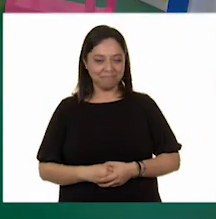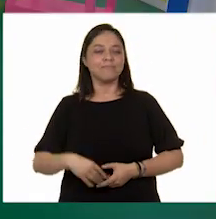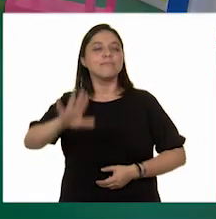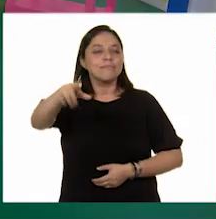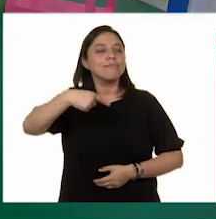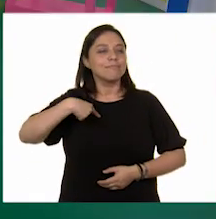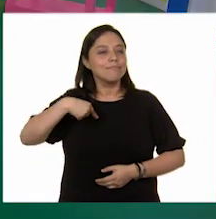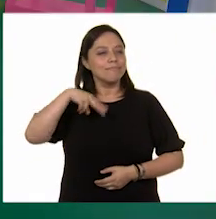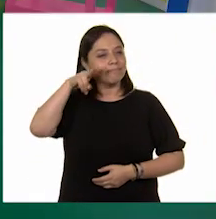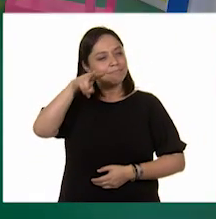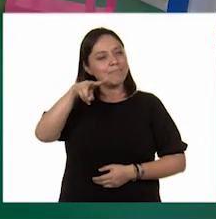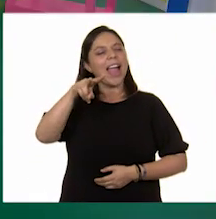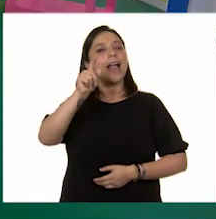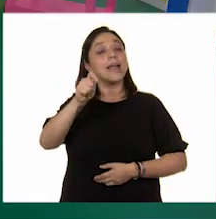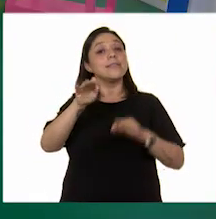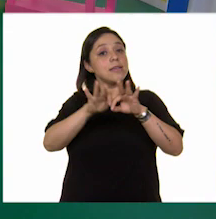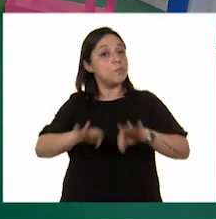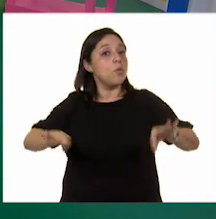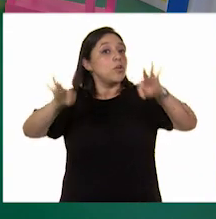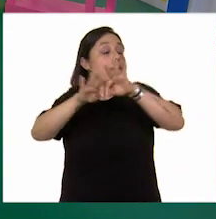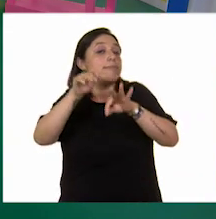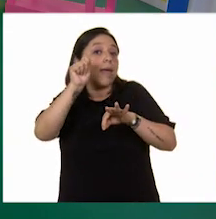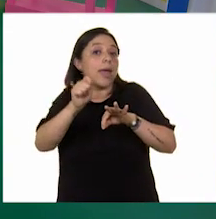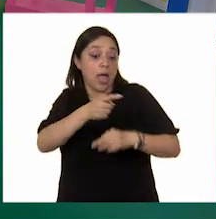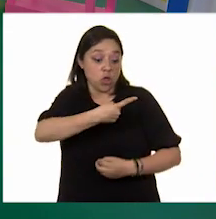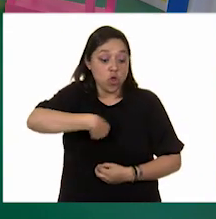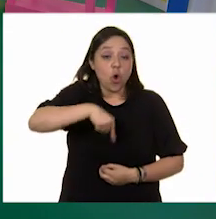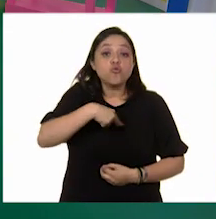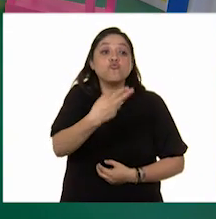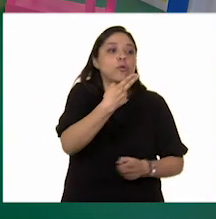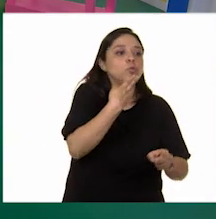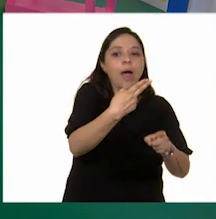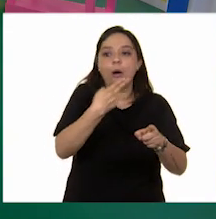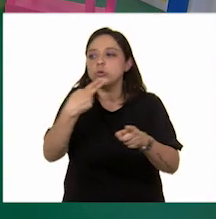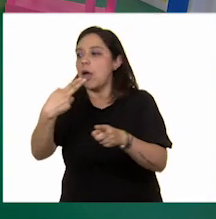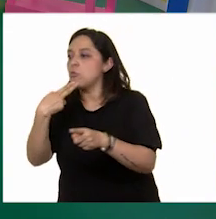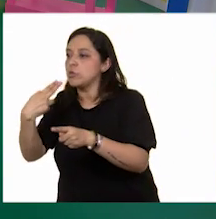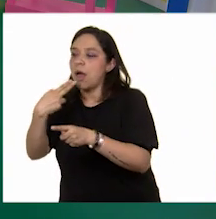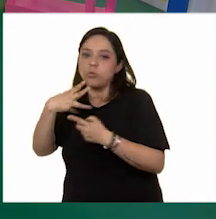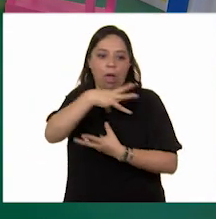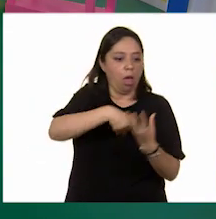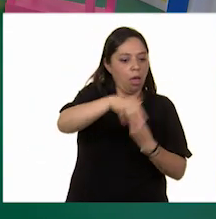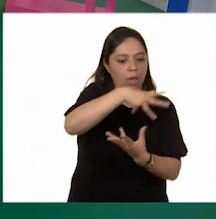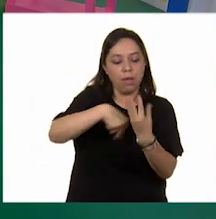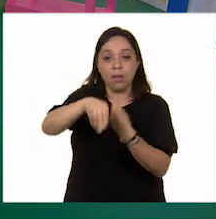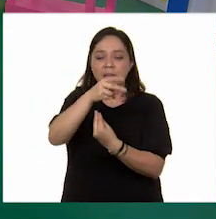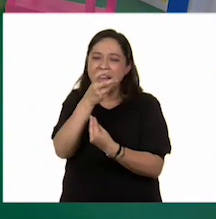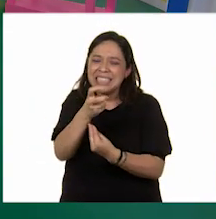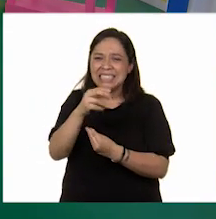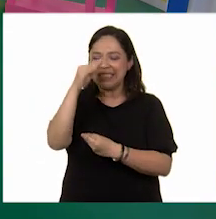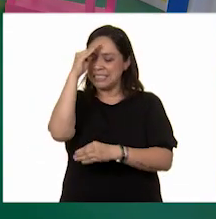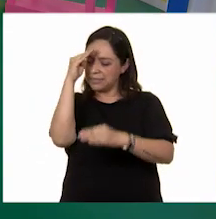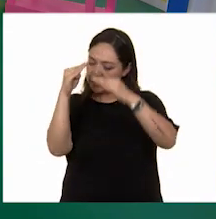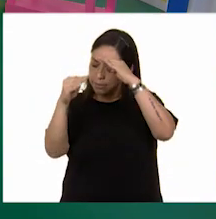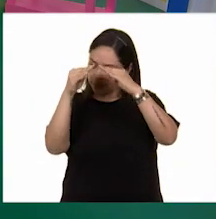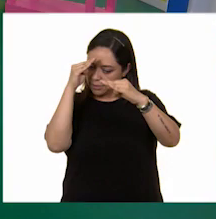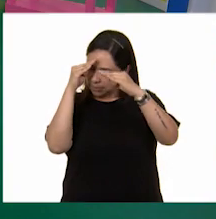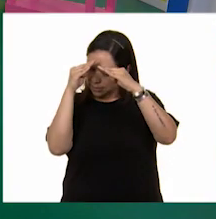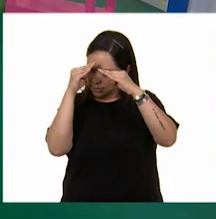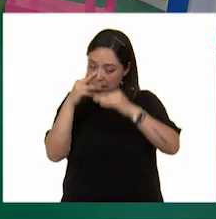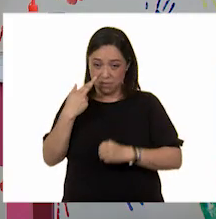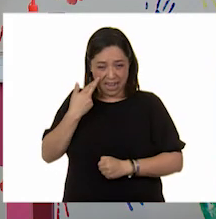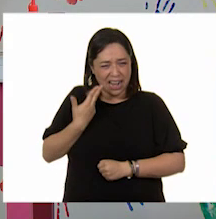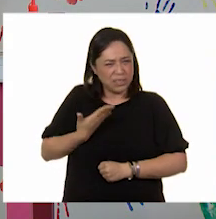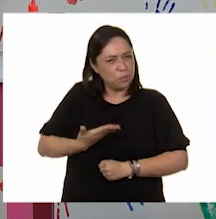importante reflexionar en nuestros hábitos de consumo. De esa manera, podemos hacer un consumo responsable. Y